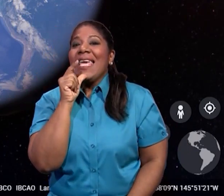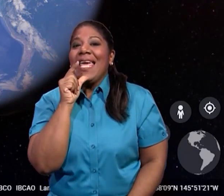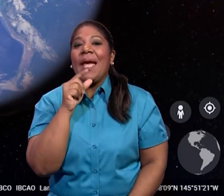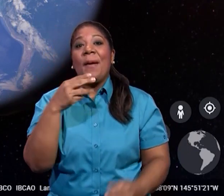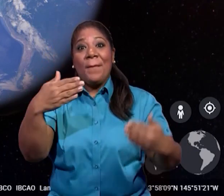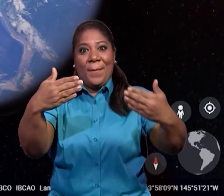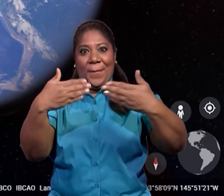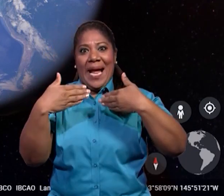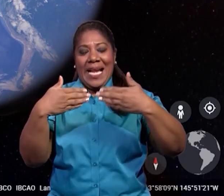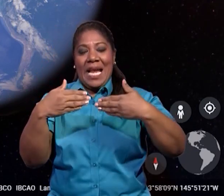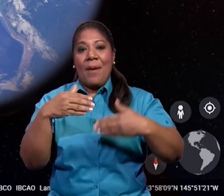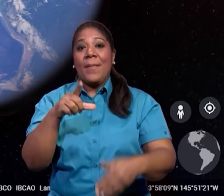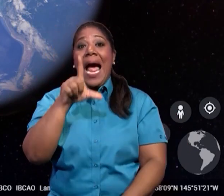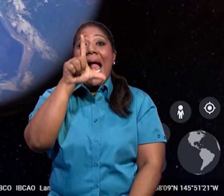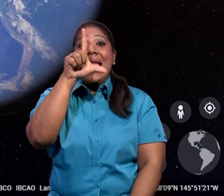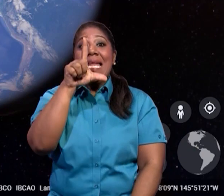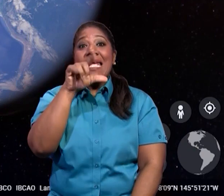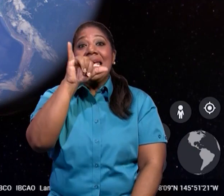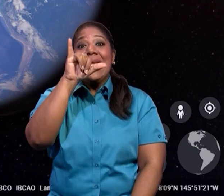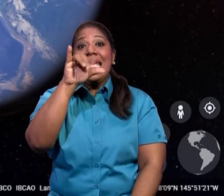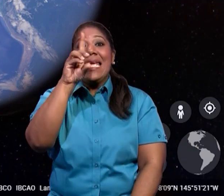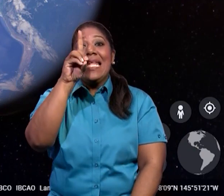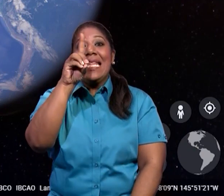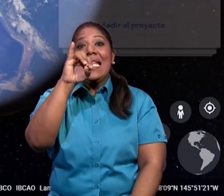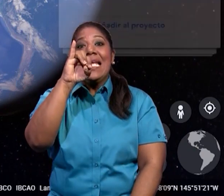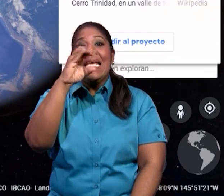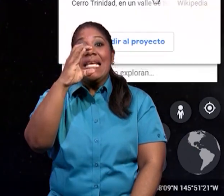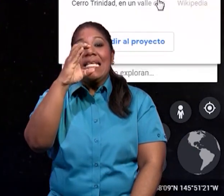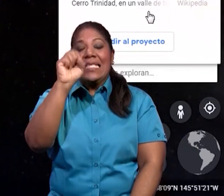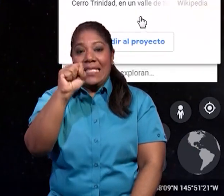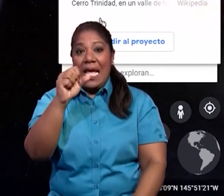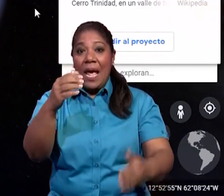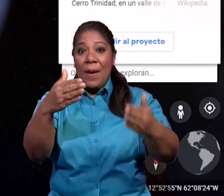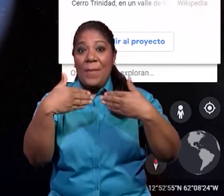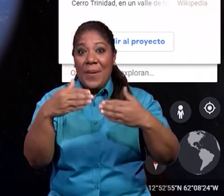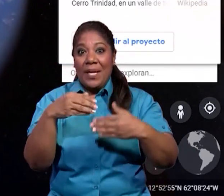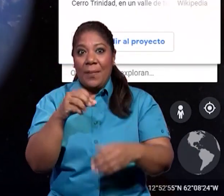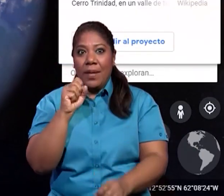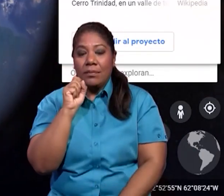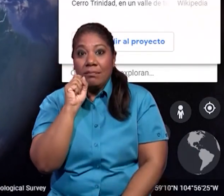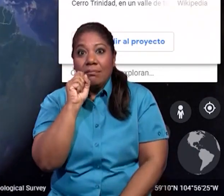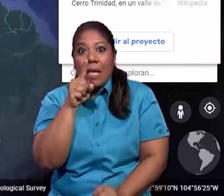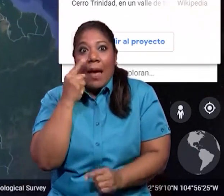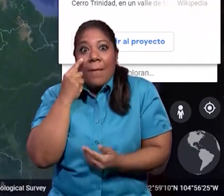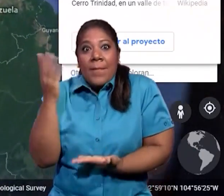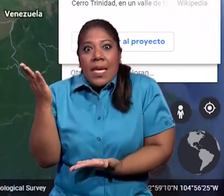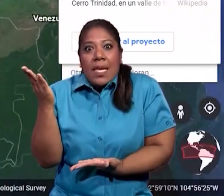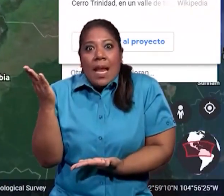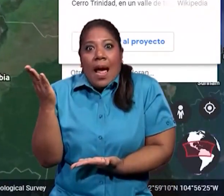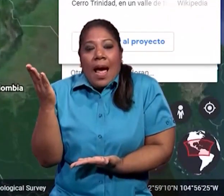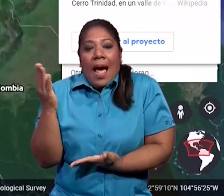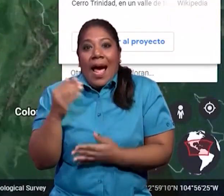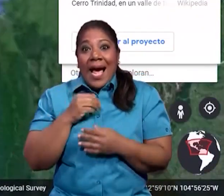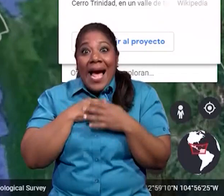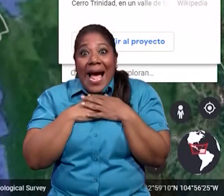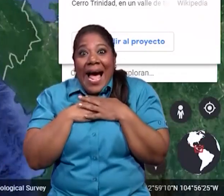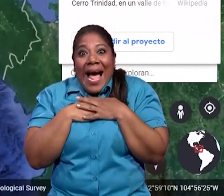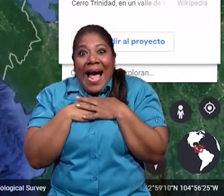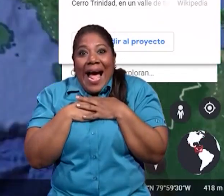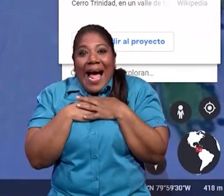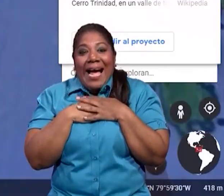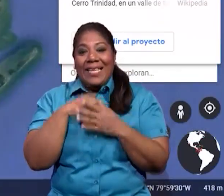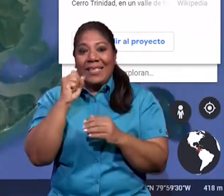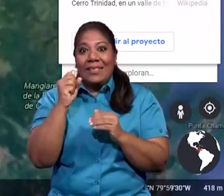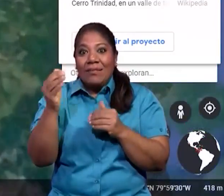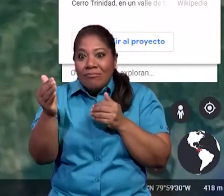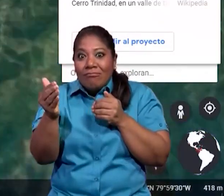dice Panamá. Ok. Y allí inmediatamente se va